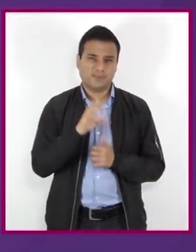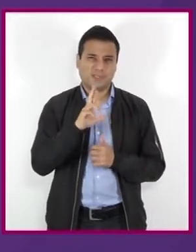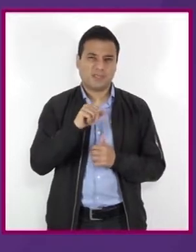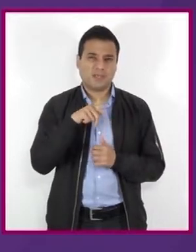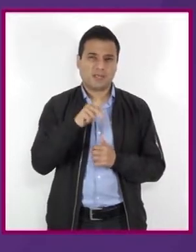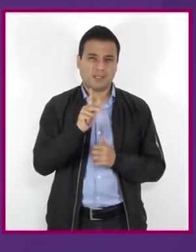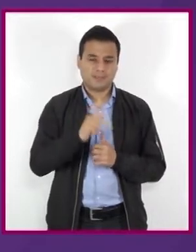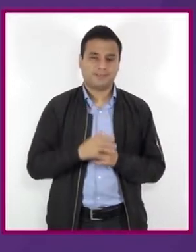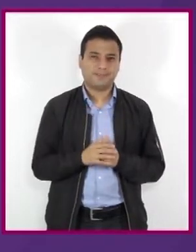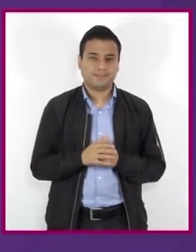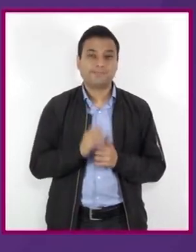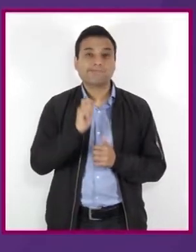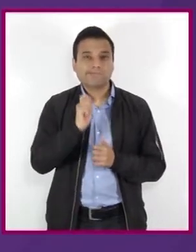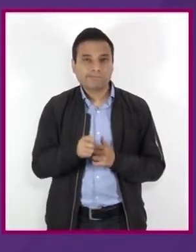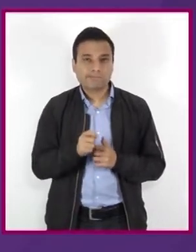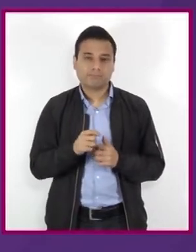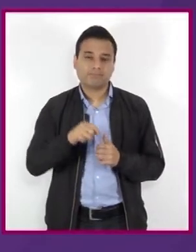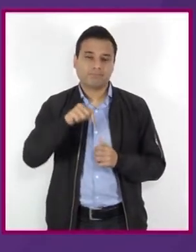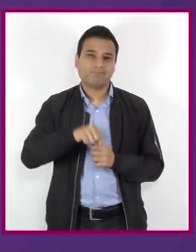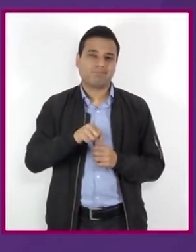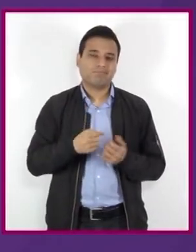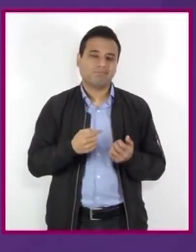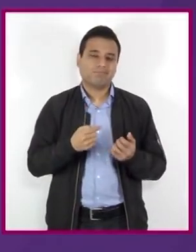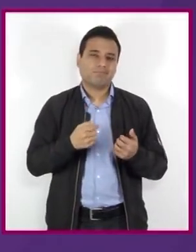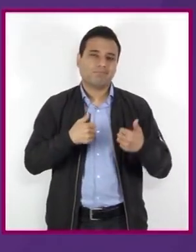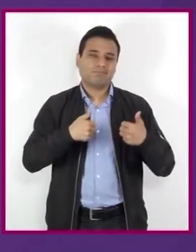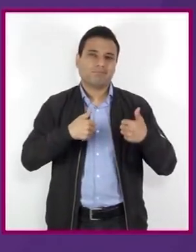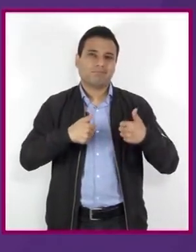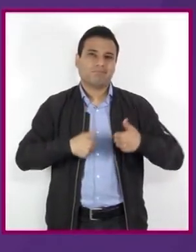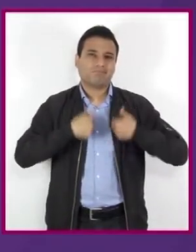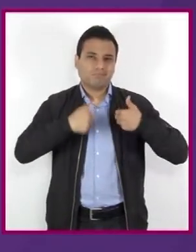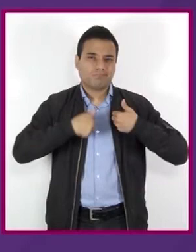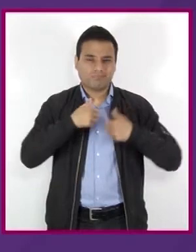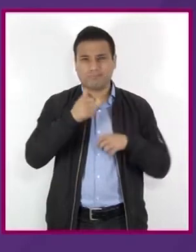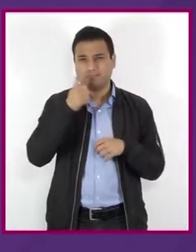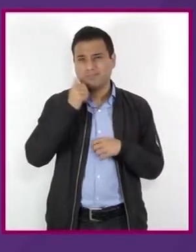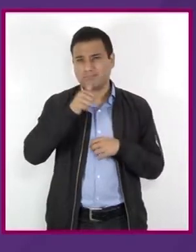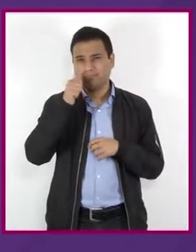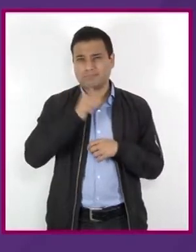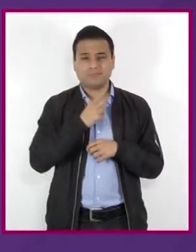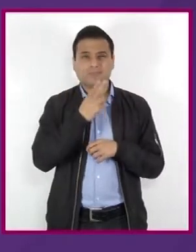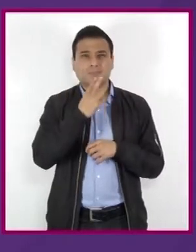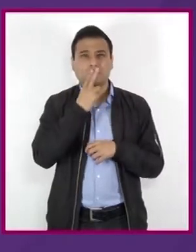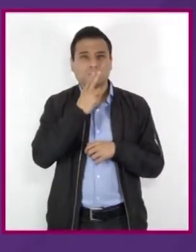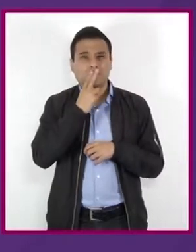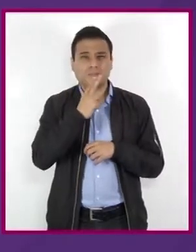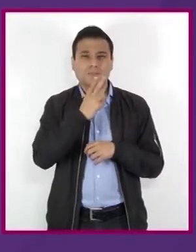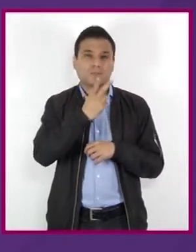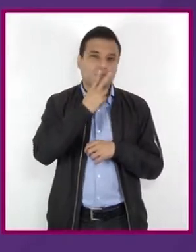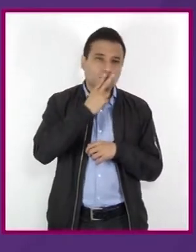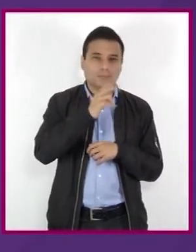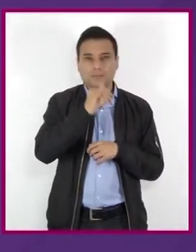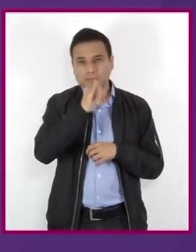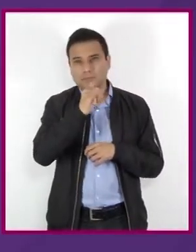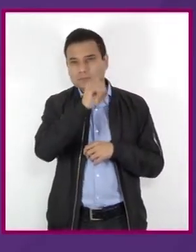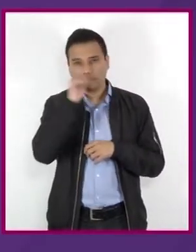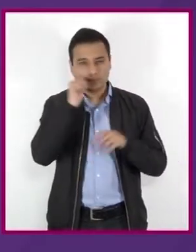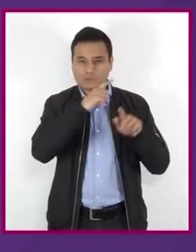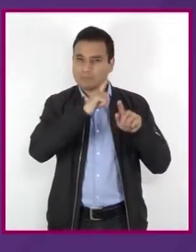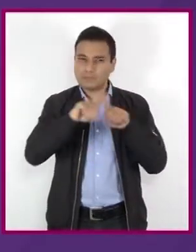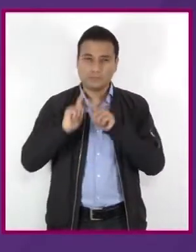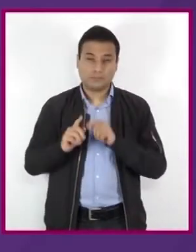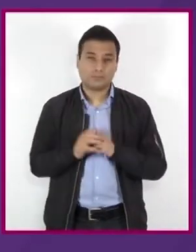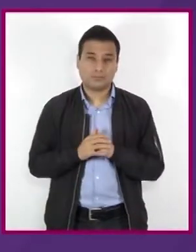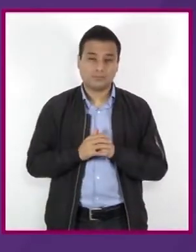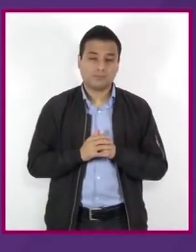Es decir, que los pacientes que atendemos son regularmente poliusuarios. ¿Por qué? Porque consumen más de dos sustancias